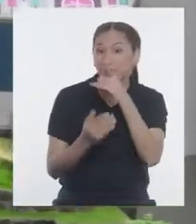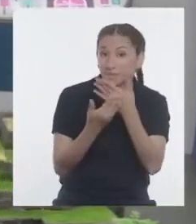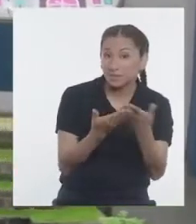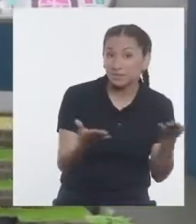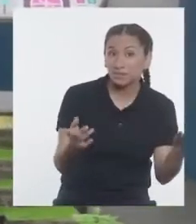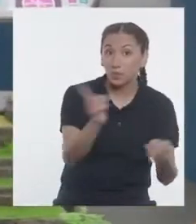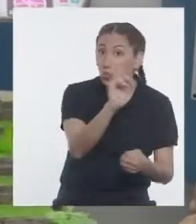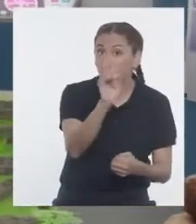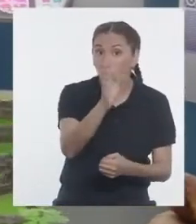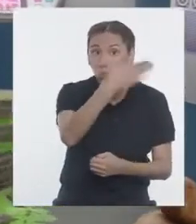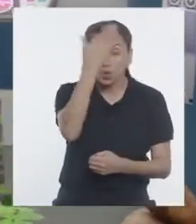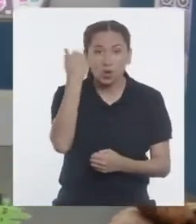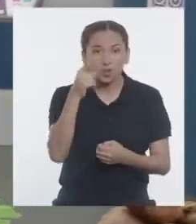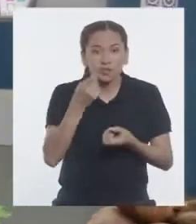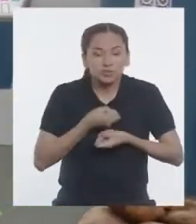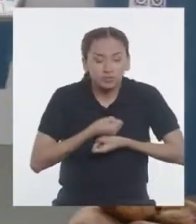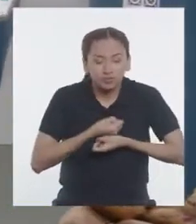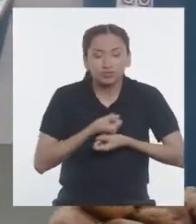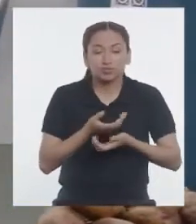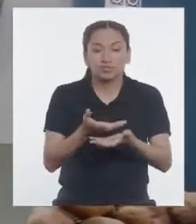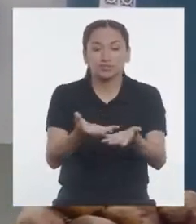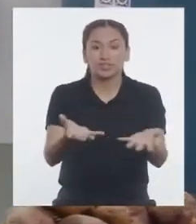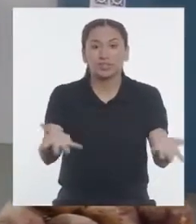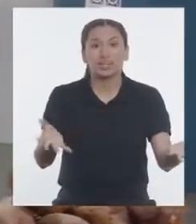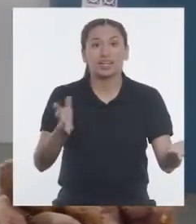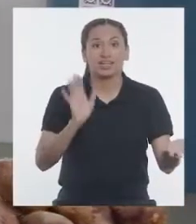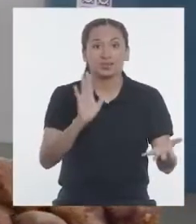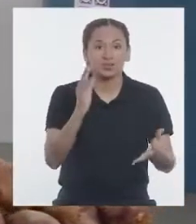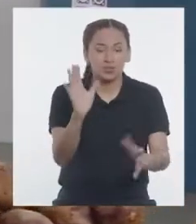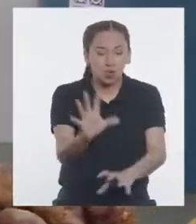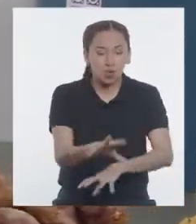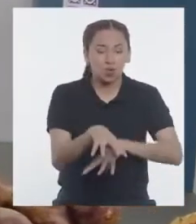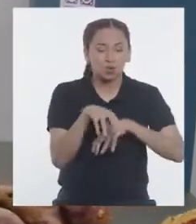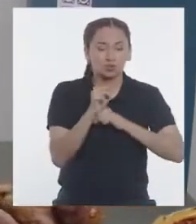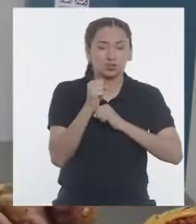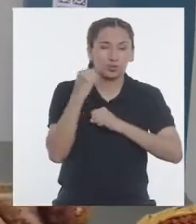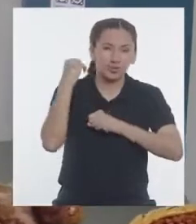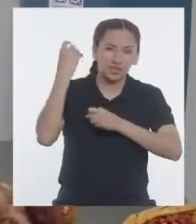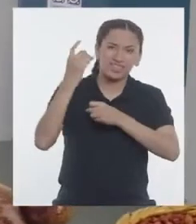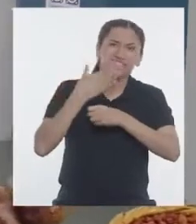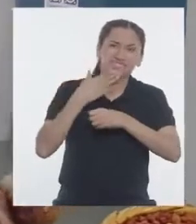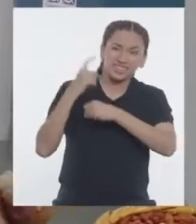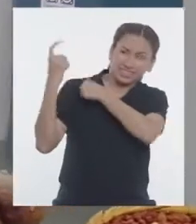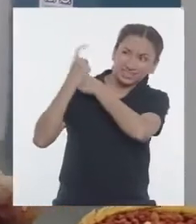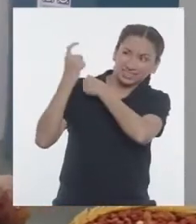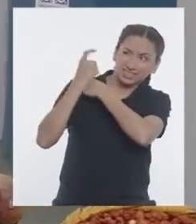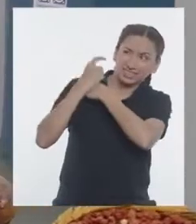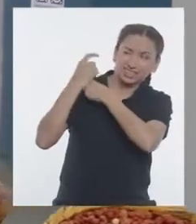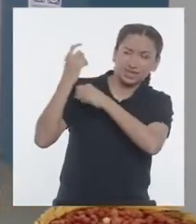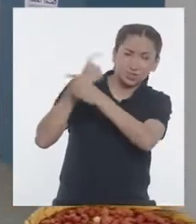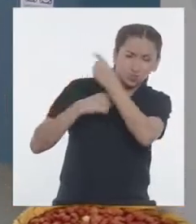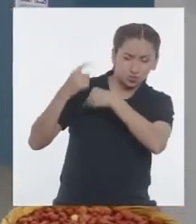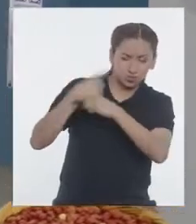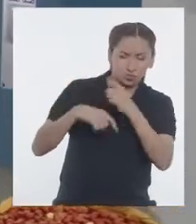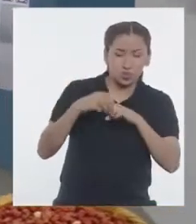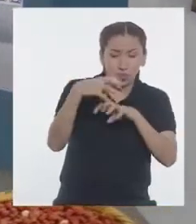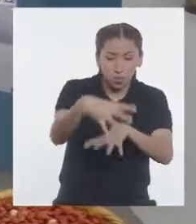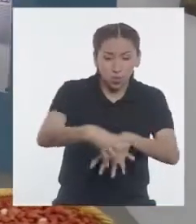y papás! No se olviden de transmitir los saberes ancestrales. Esos que nos enseñan a